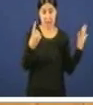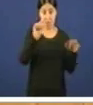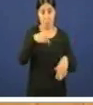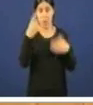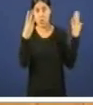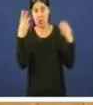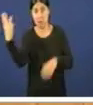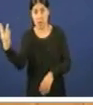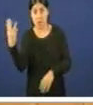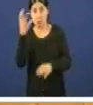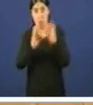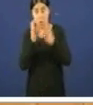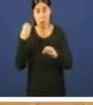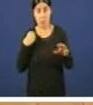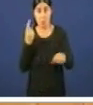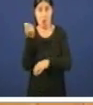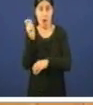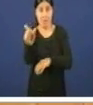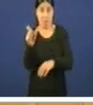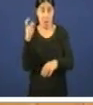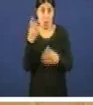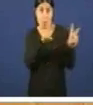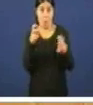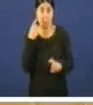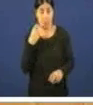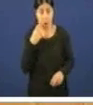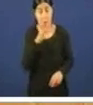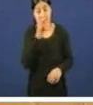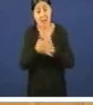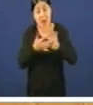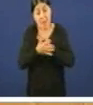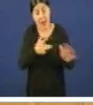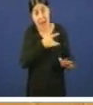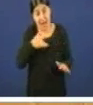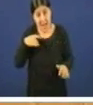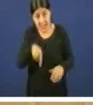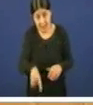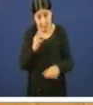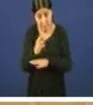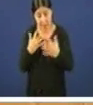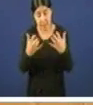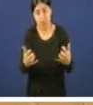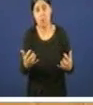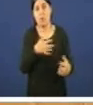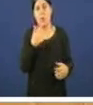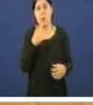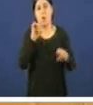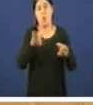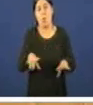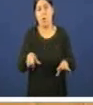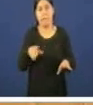% no capital do novo banco mas falar de Caixas, oxe neste Parlamento, é falar tamén de impostura